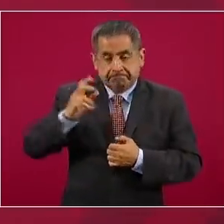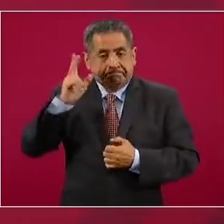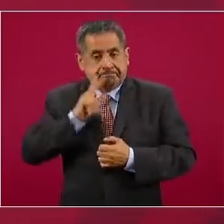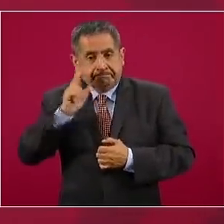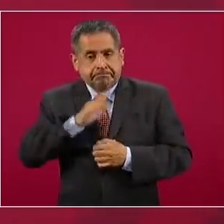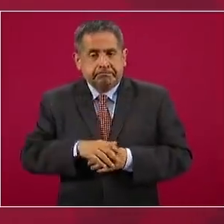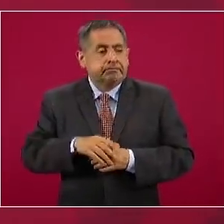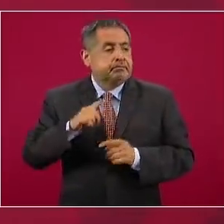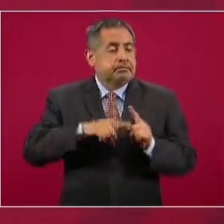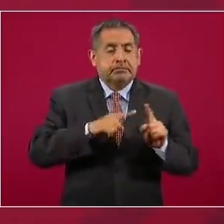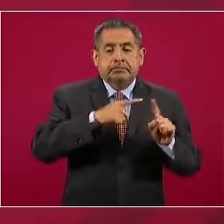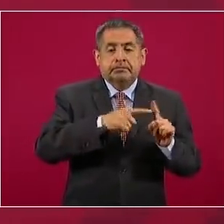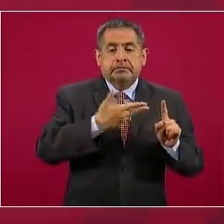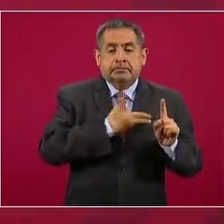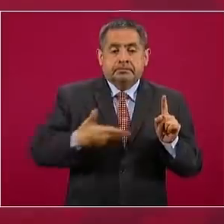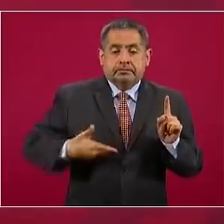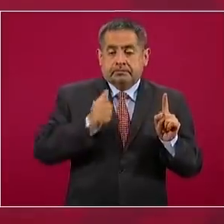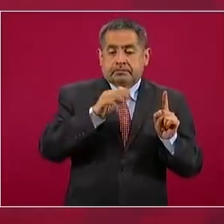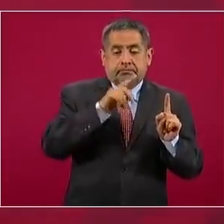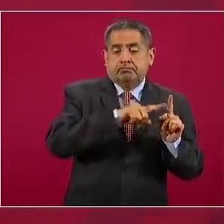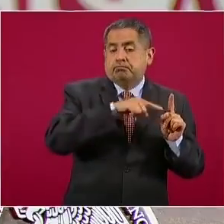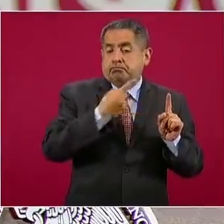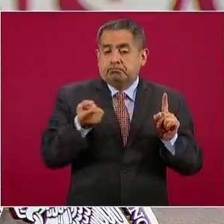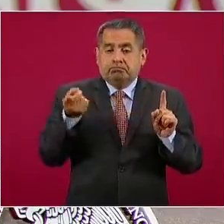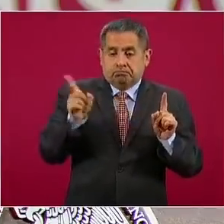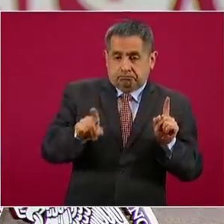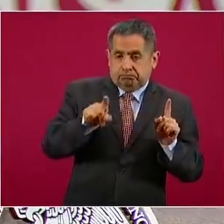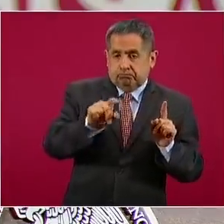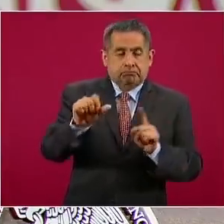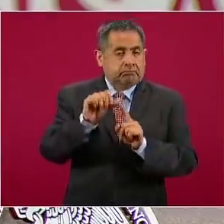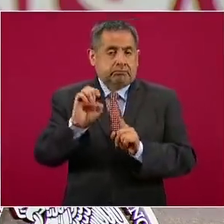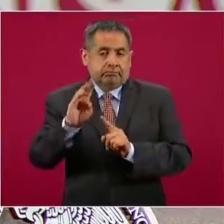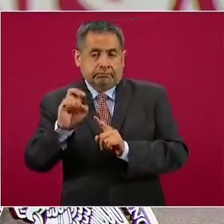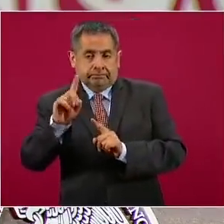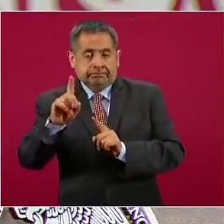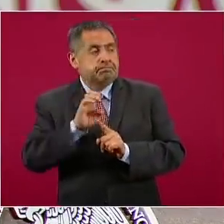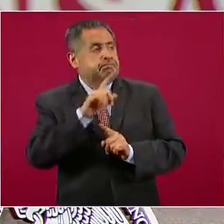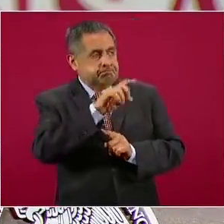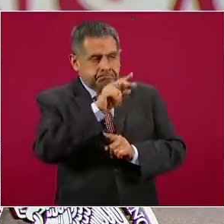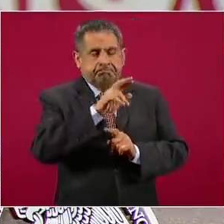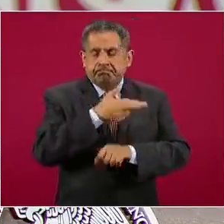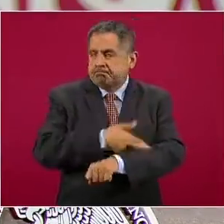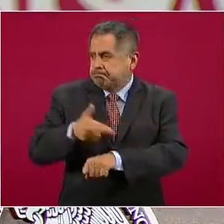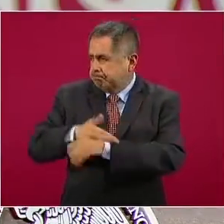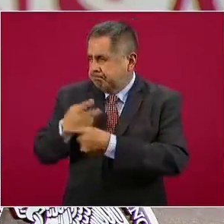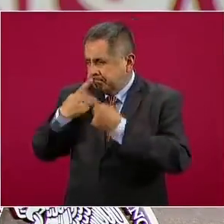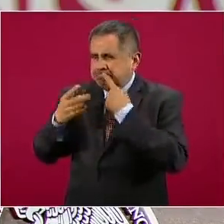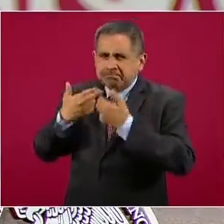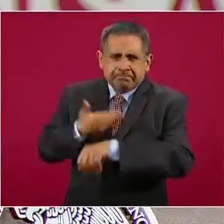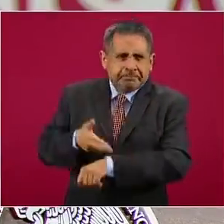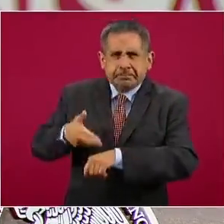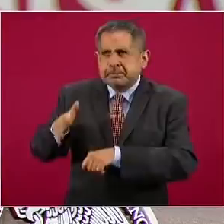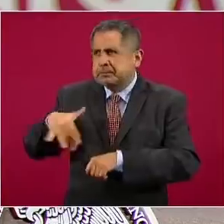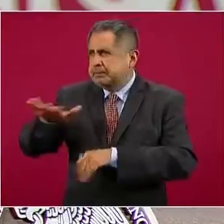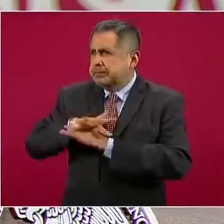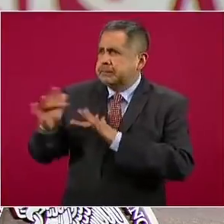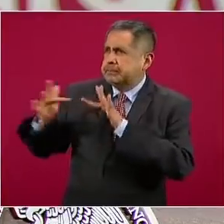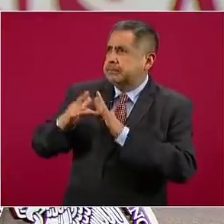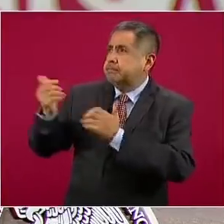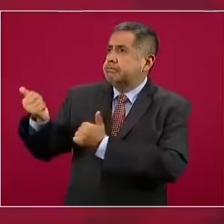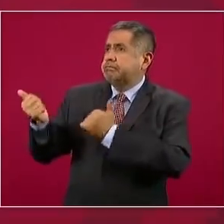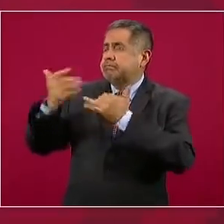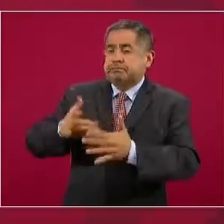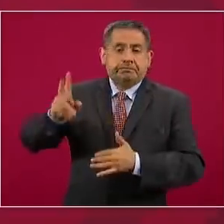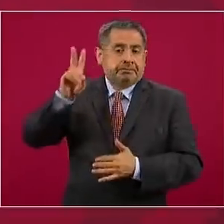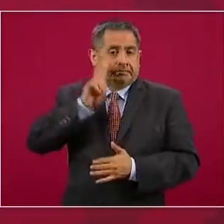canciller Marcelo Ebrard, el señor presidente, hace unos meses y hemos estado trabajando arduamente para poder traer esta